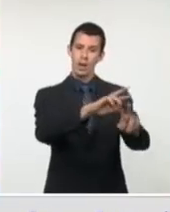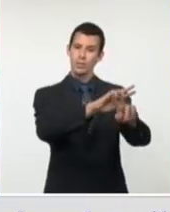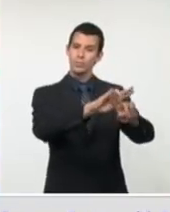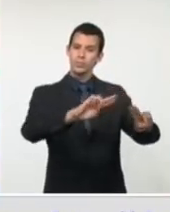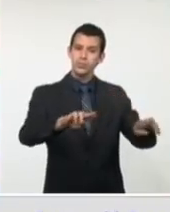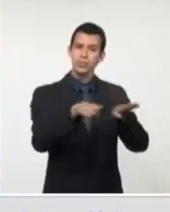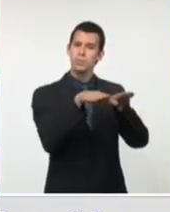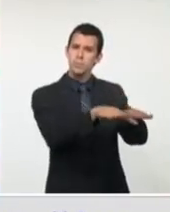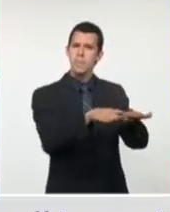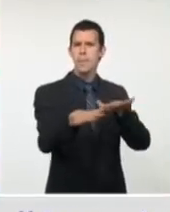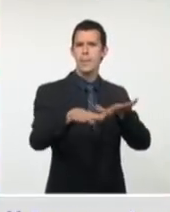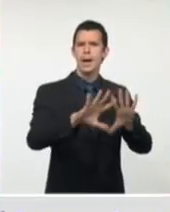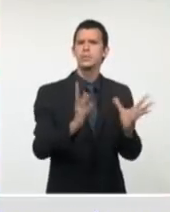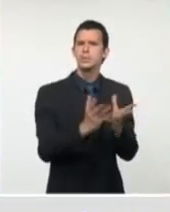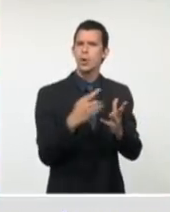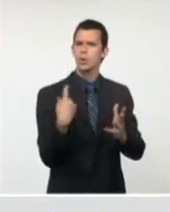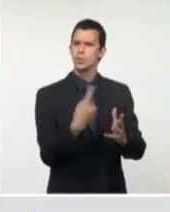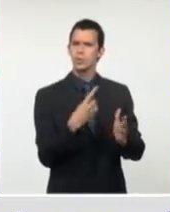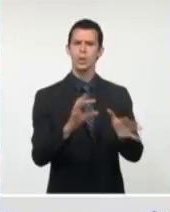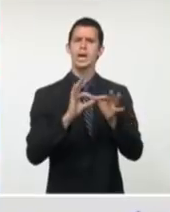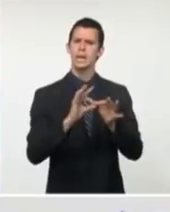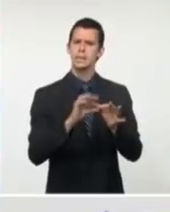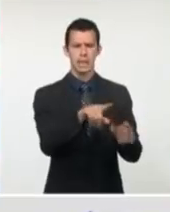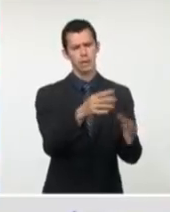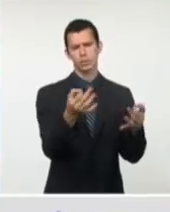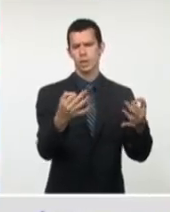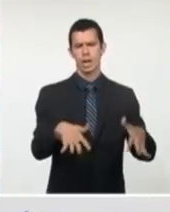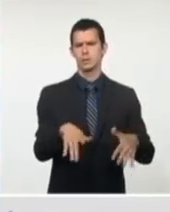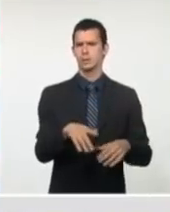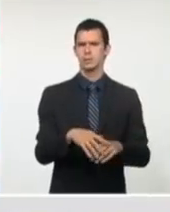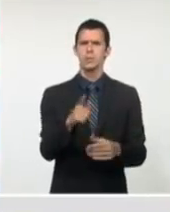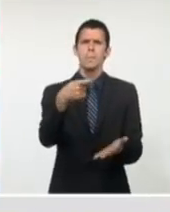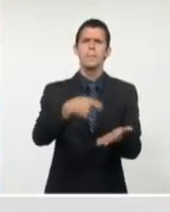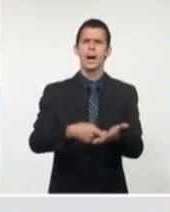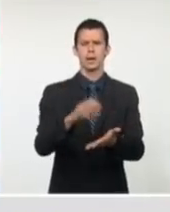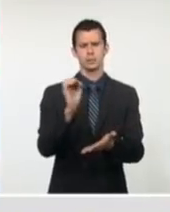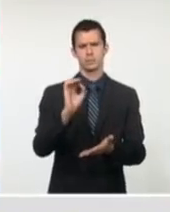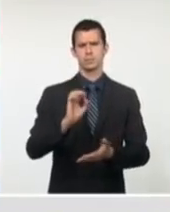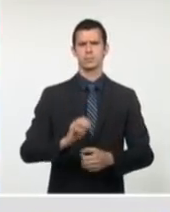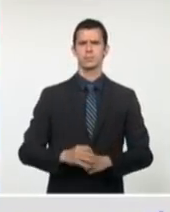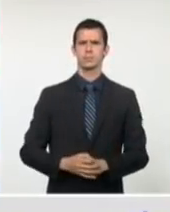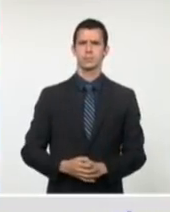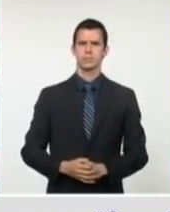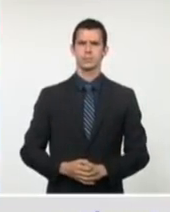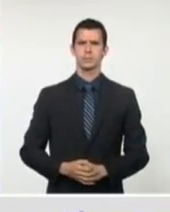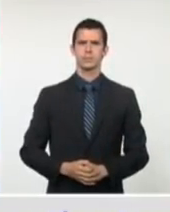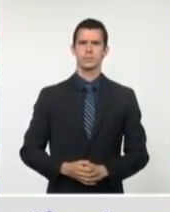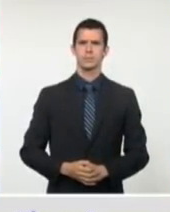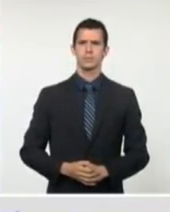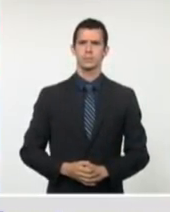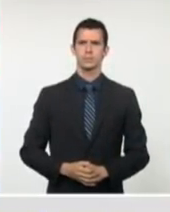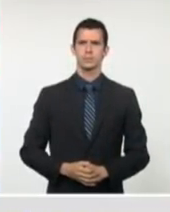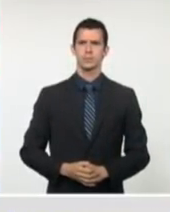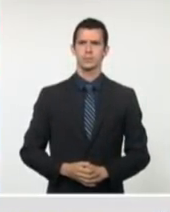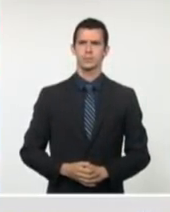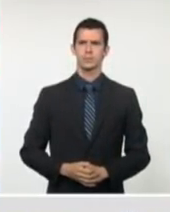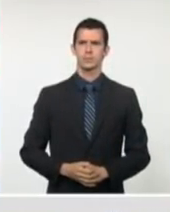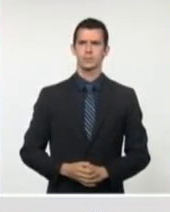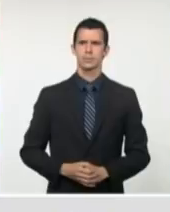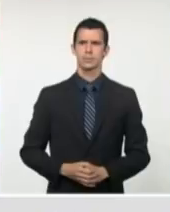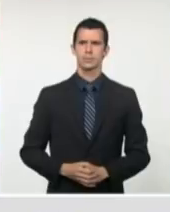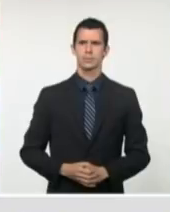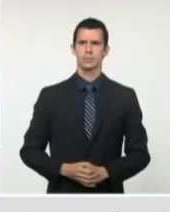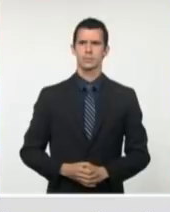que son los que se utilizan en estos momentos. Y como también saben los viajeros, pues si desean optar